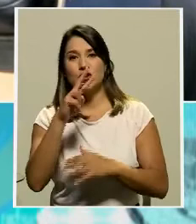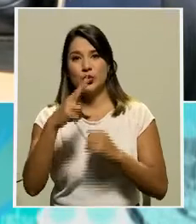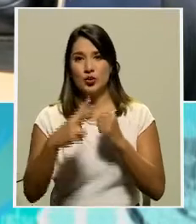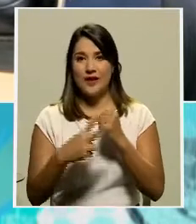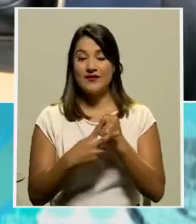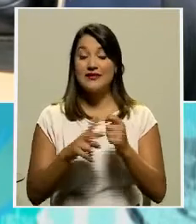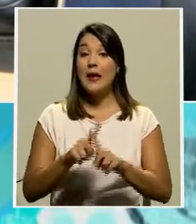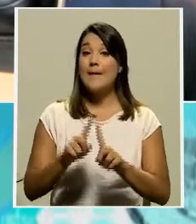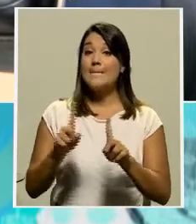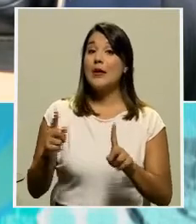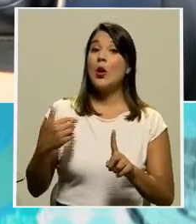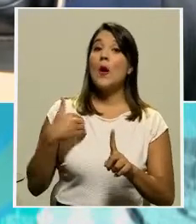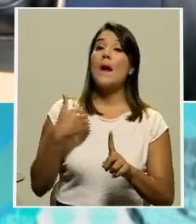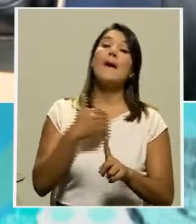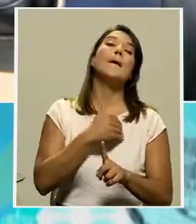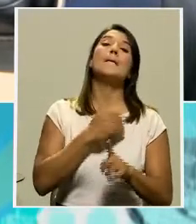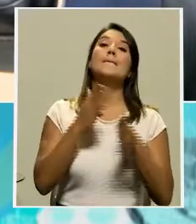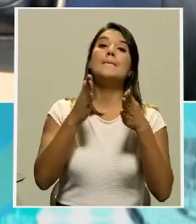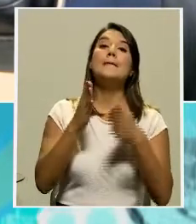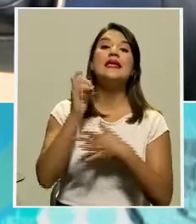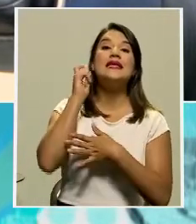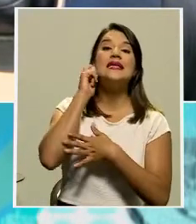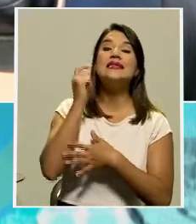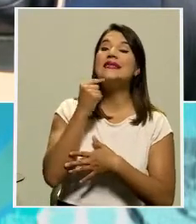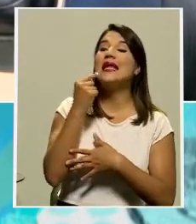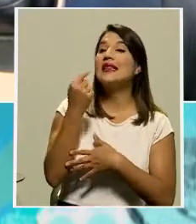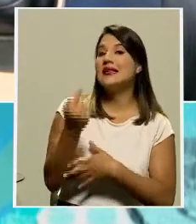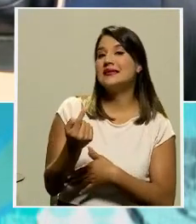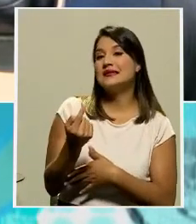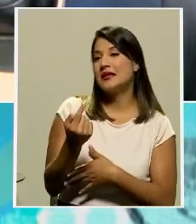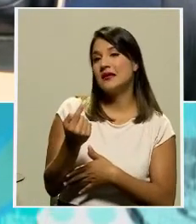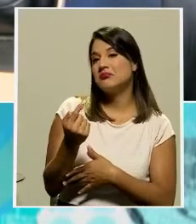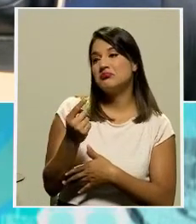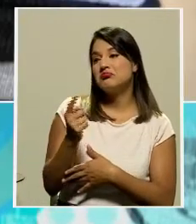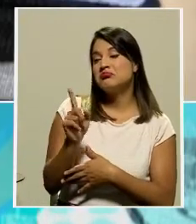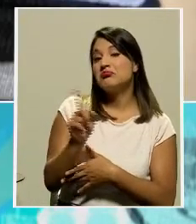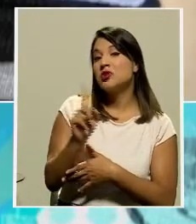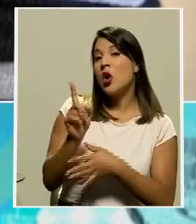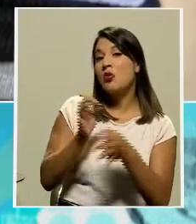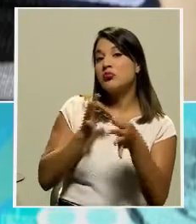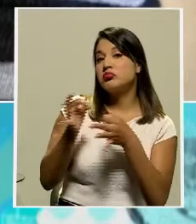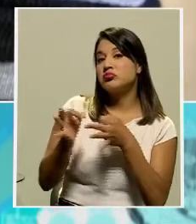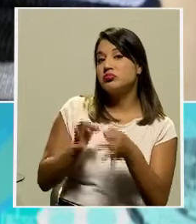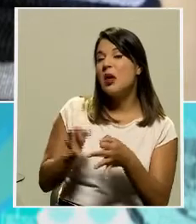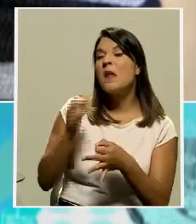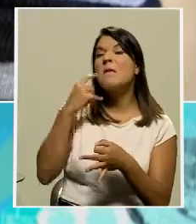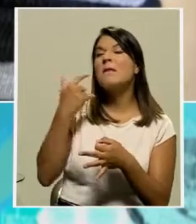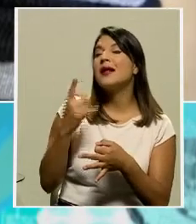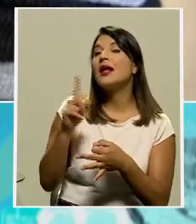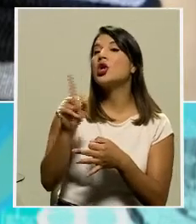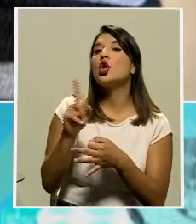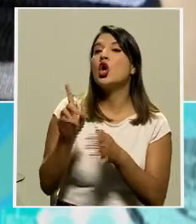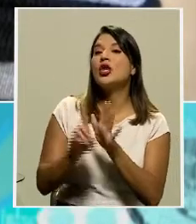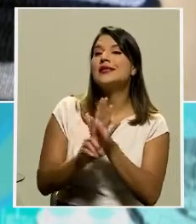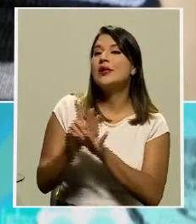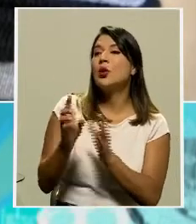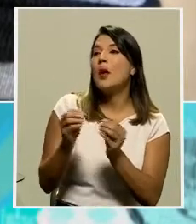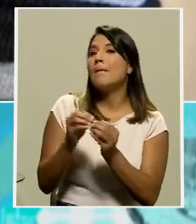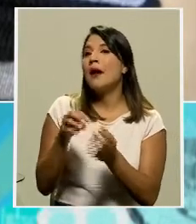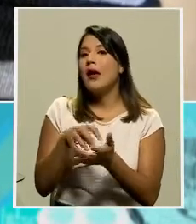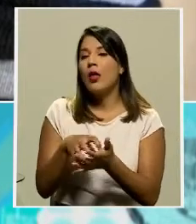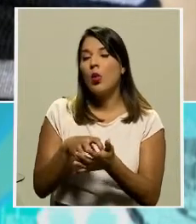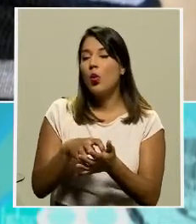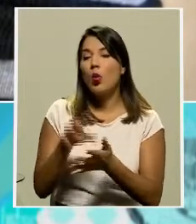Ministra señalaba que no iba a detallar para no crear mayor incertidumbre y es precisamente